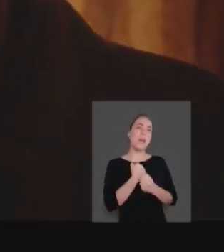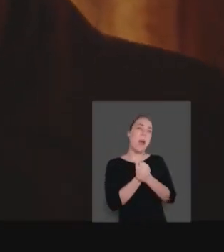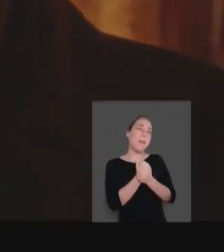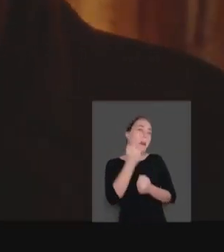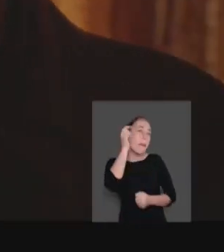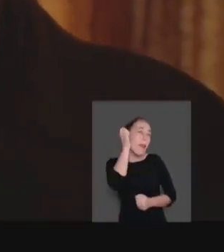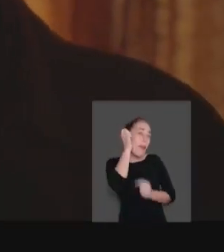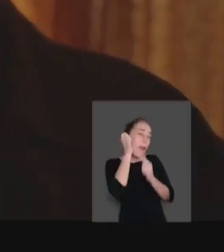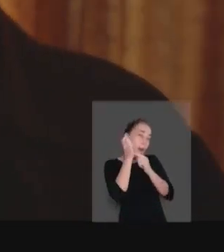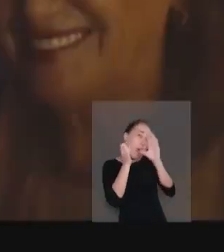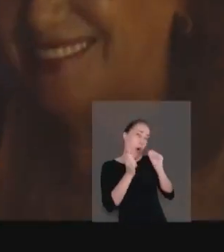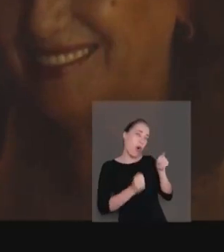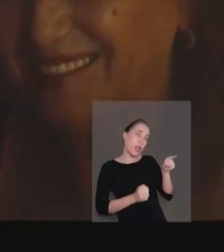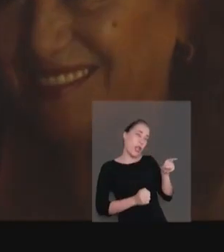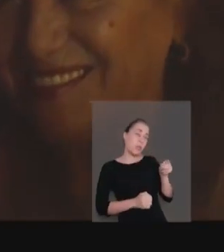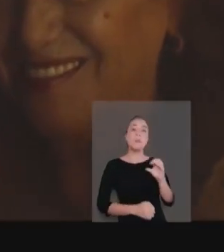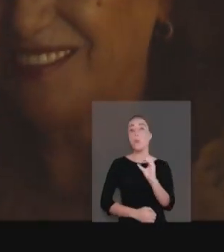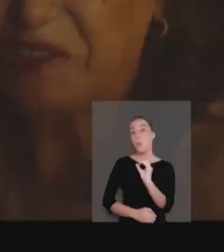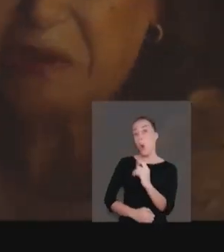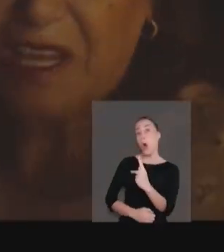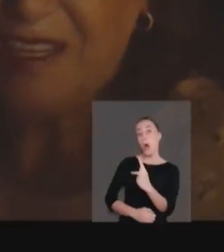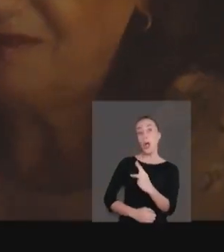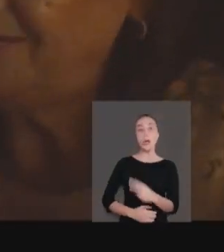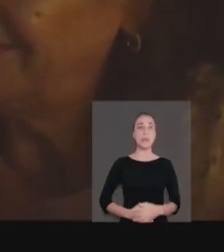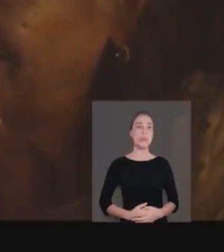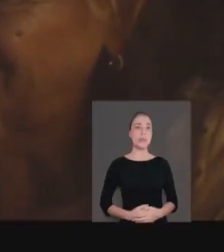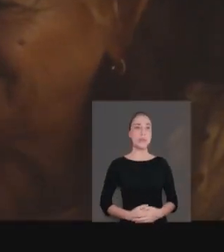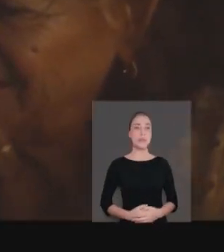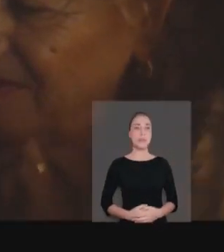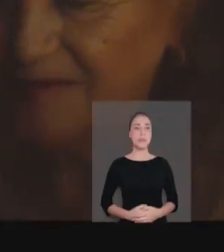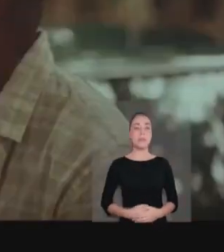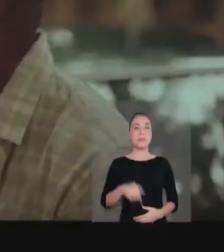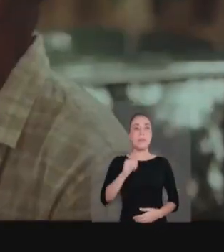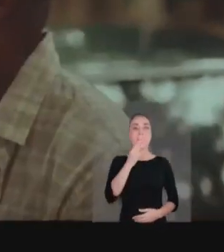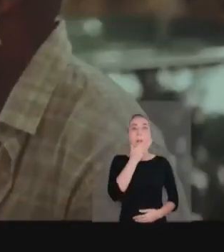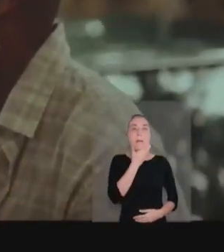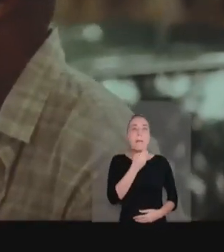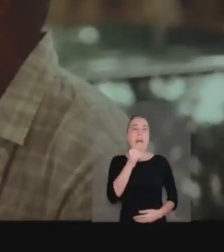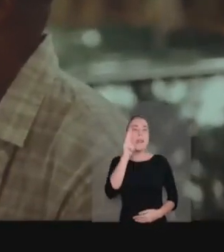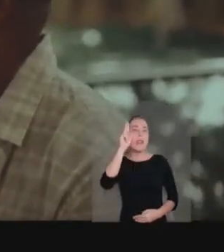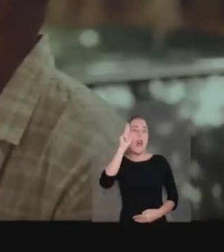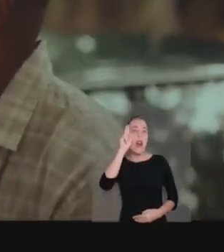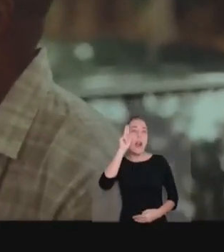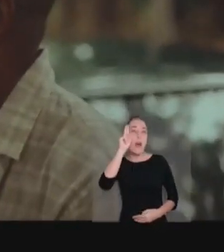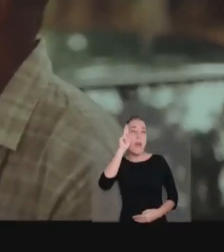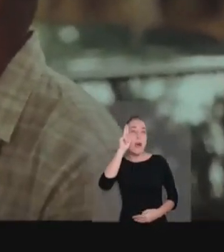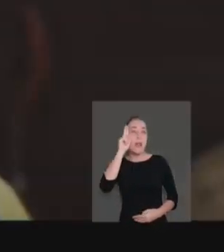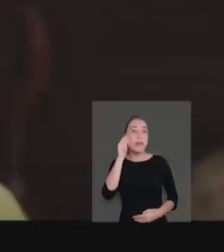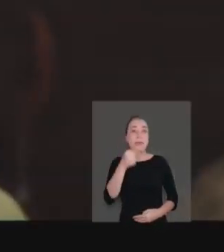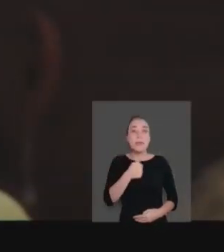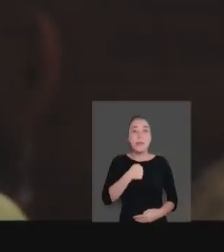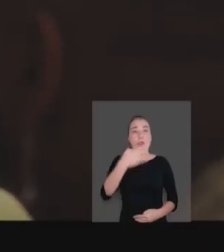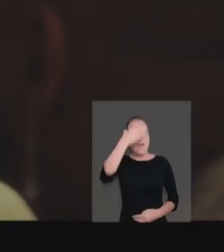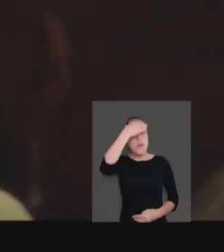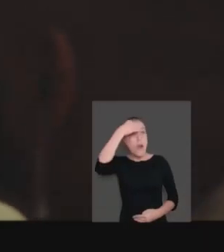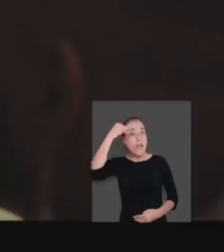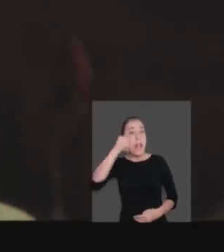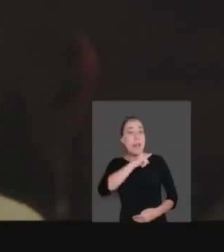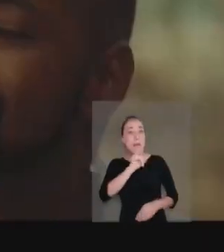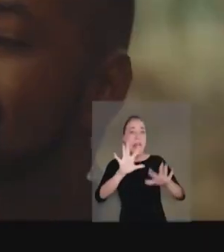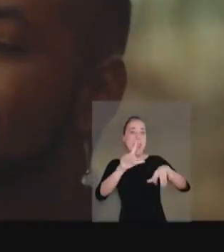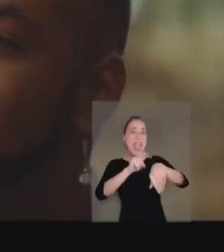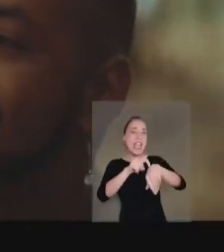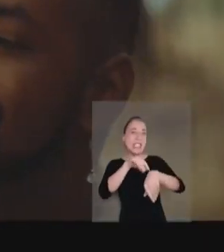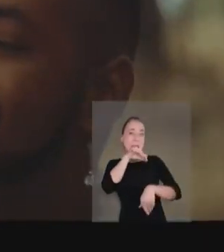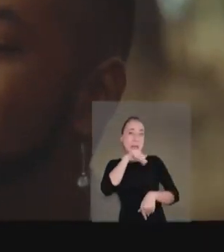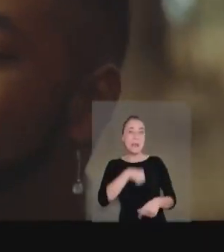Sí, mi amor, pero corta tú. Ok. Este maravilloso recuerdo se me